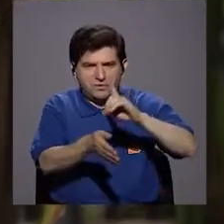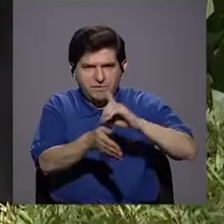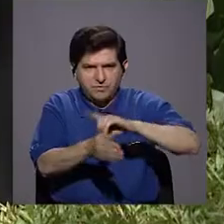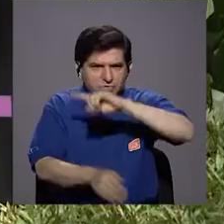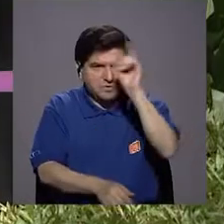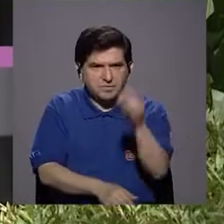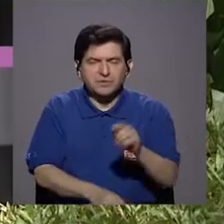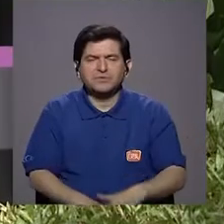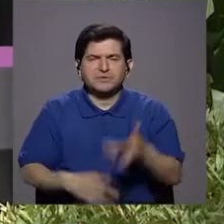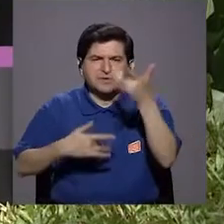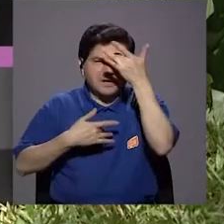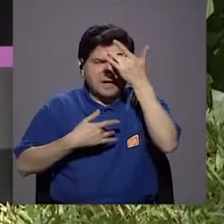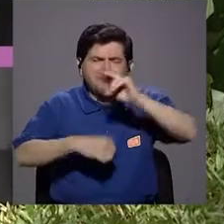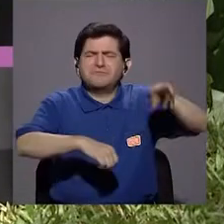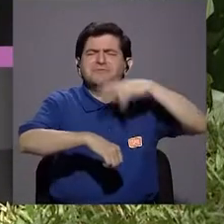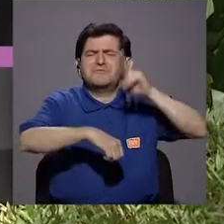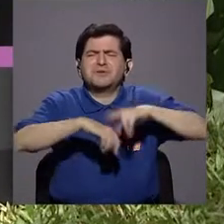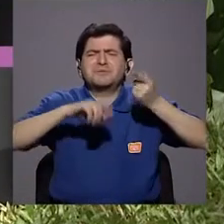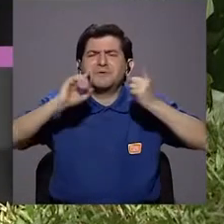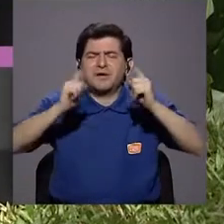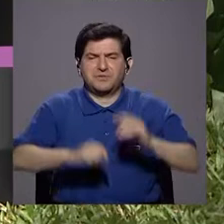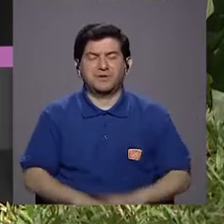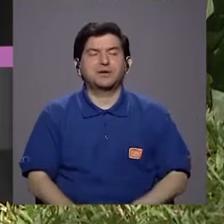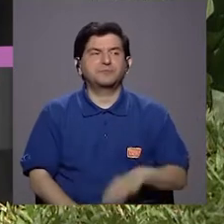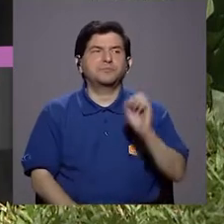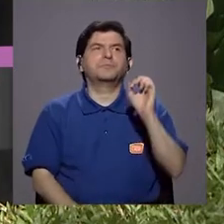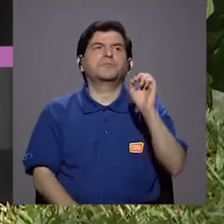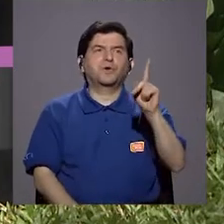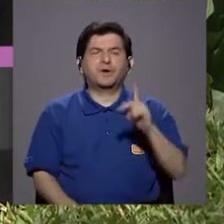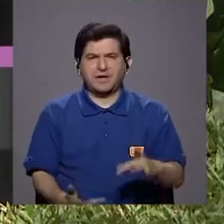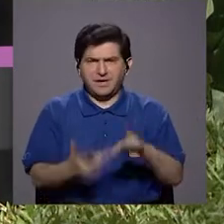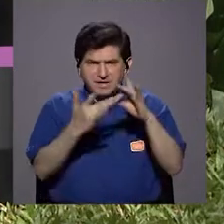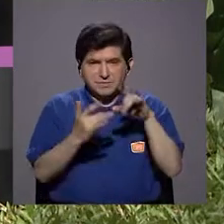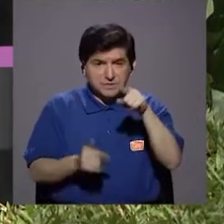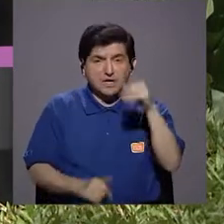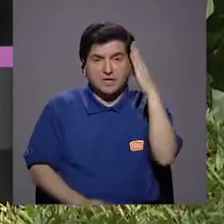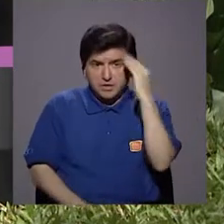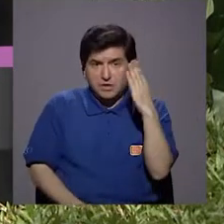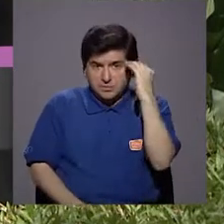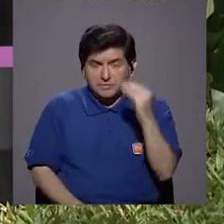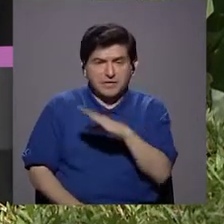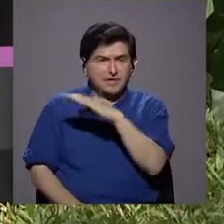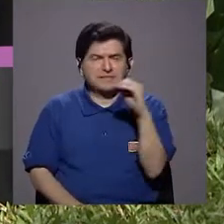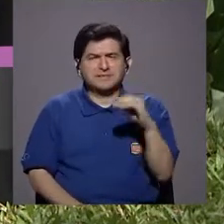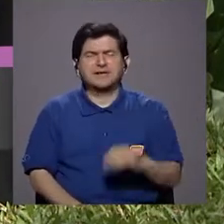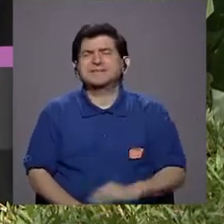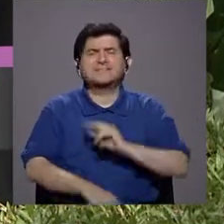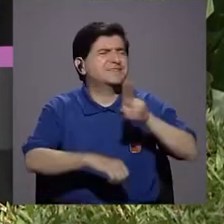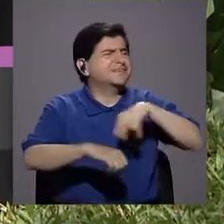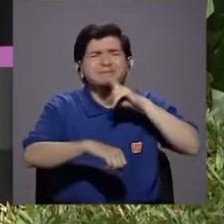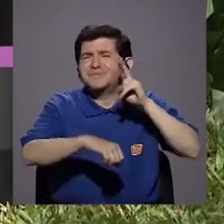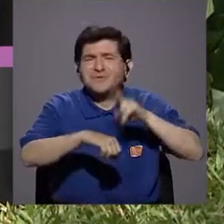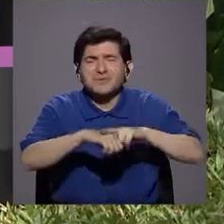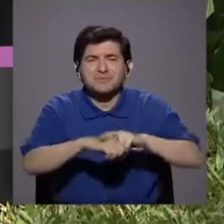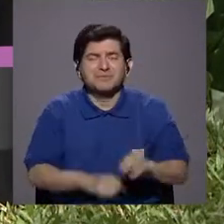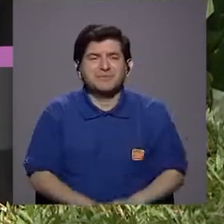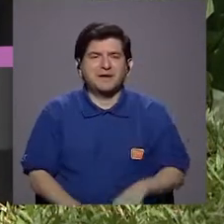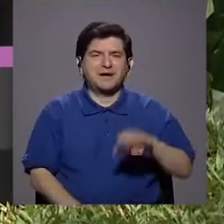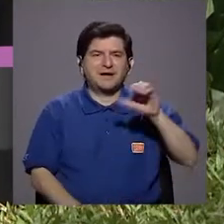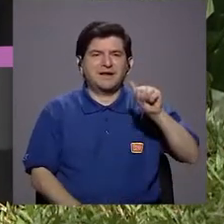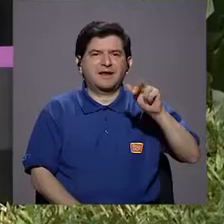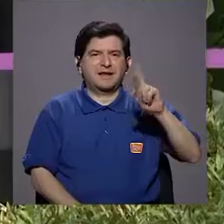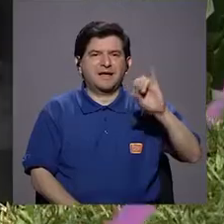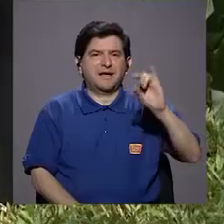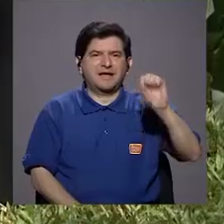pregunta. ¿Cuáles son las enfermedades más comunes? Ok. Sobre todo según su experiencia y aquí... Es que común es